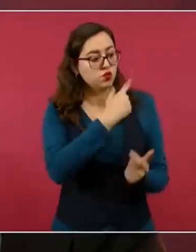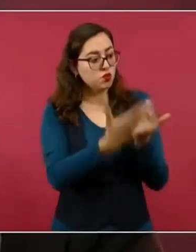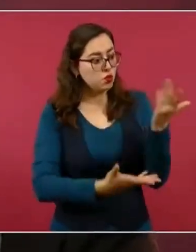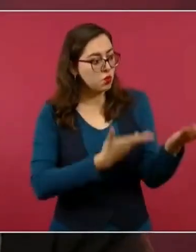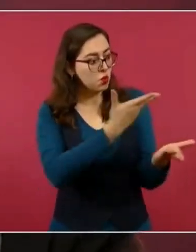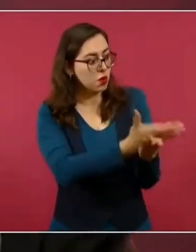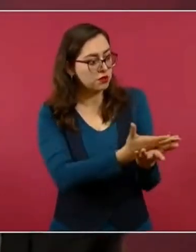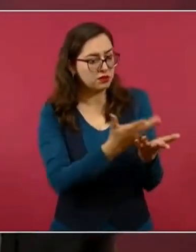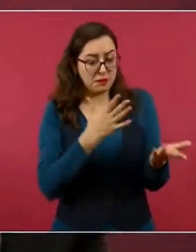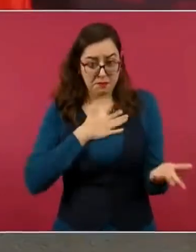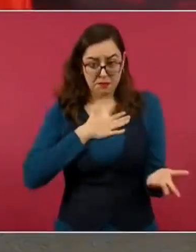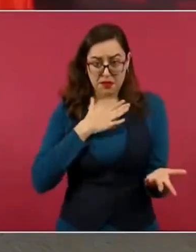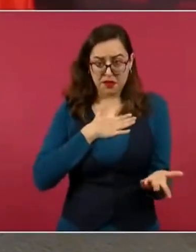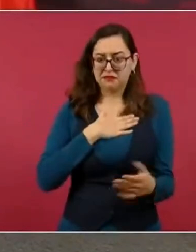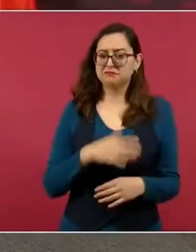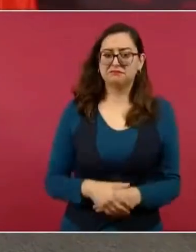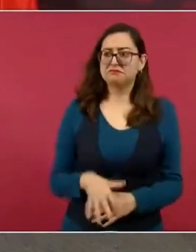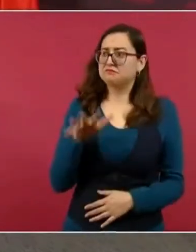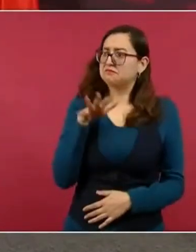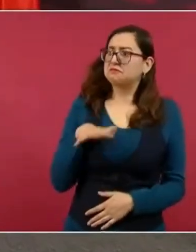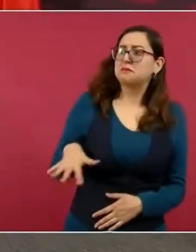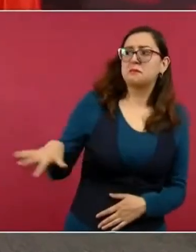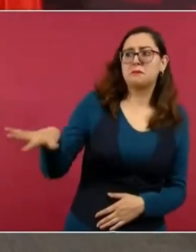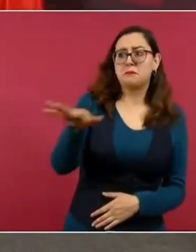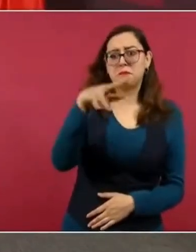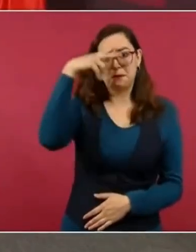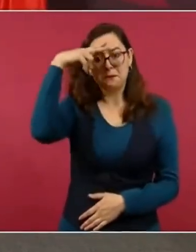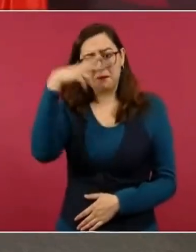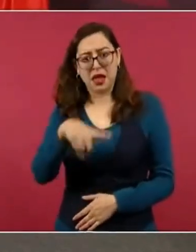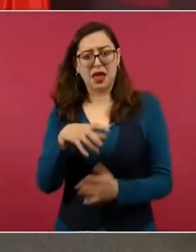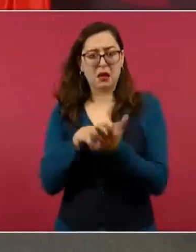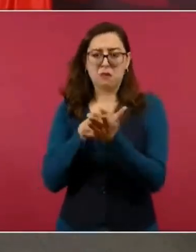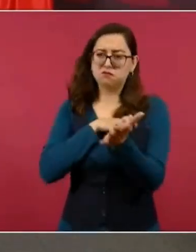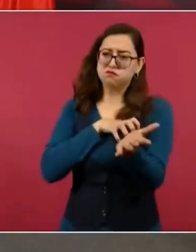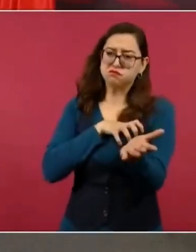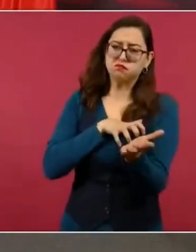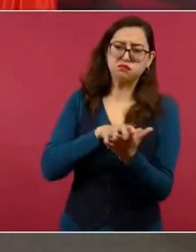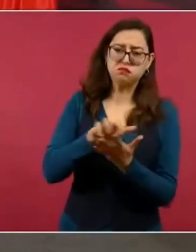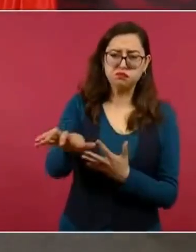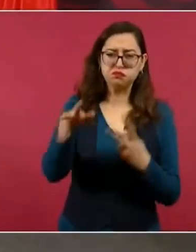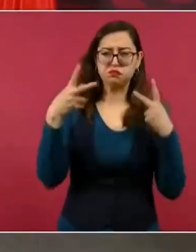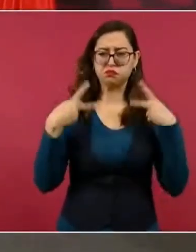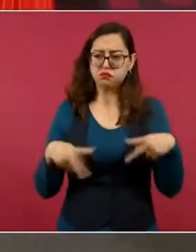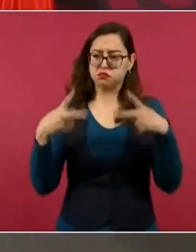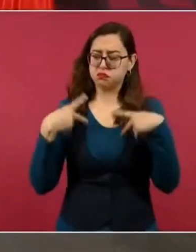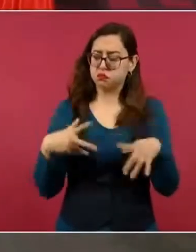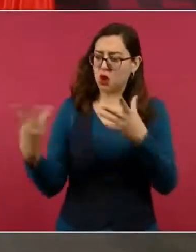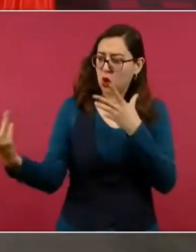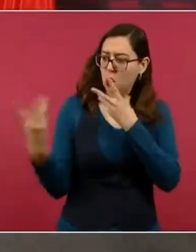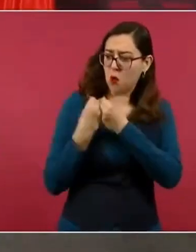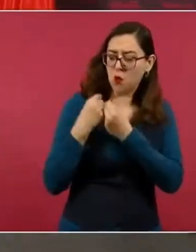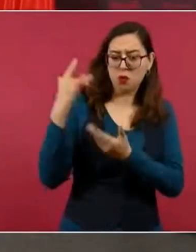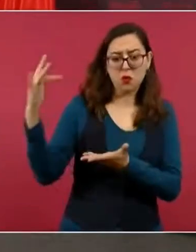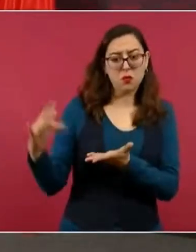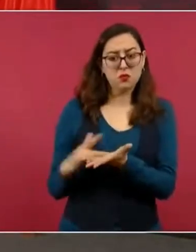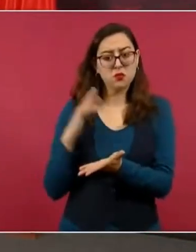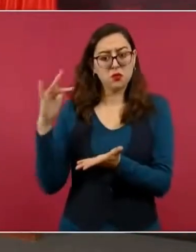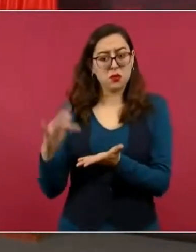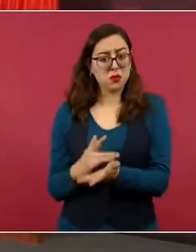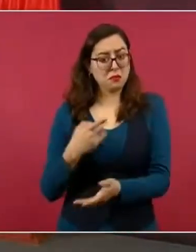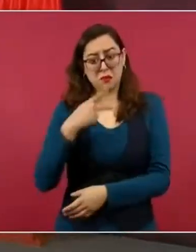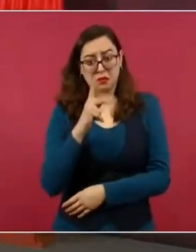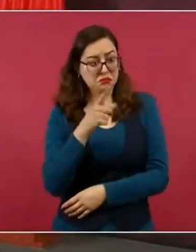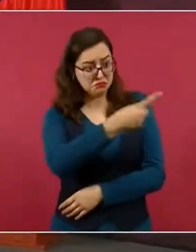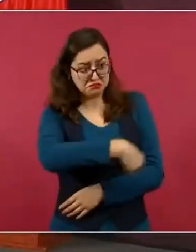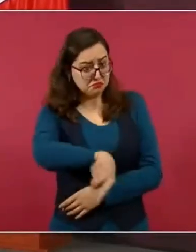millones de mexicanos, pero están en todo su derecho de expresarse, de